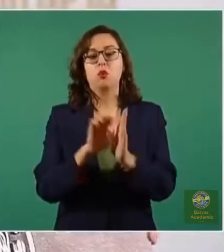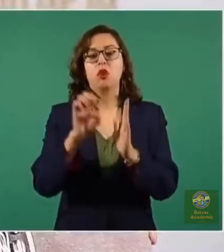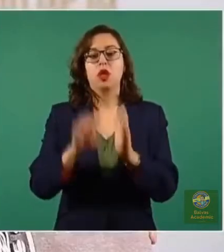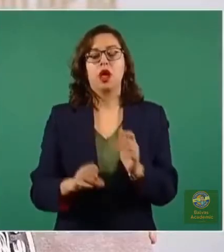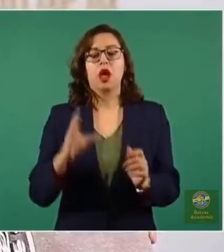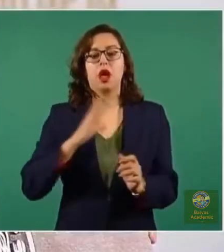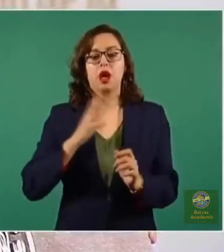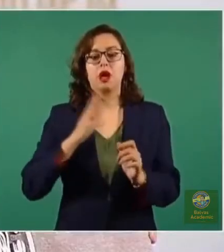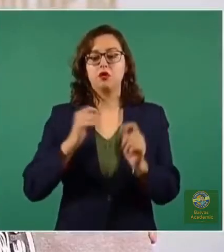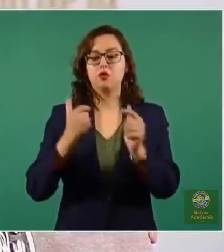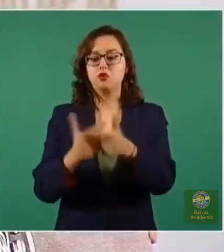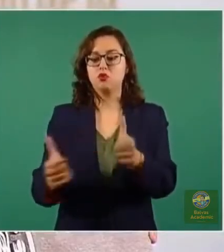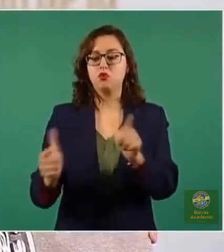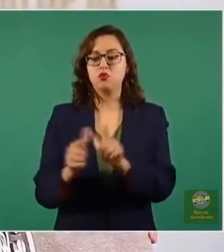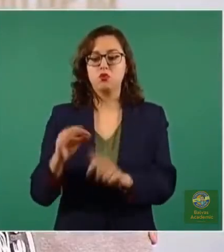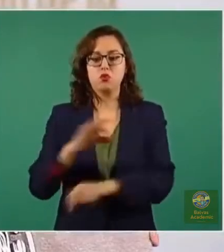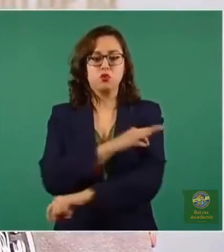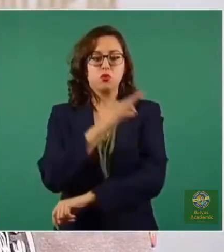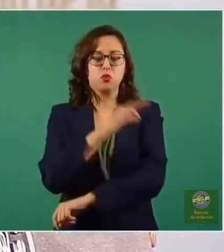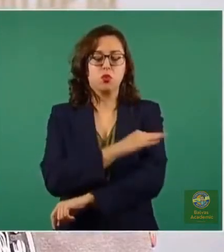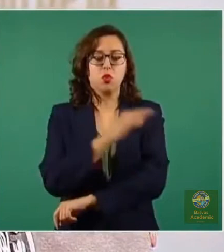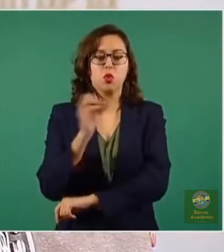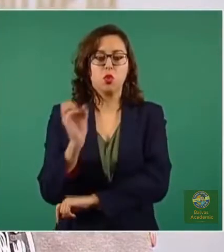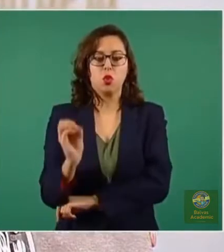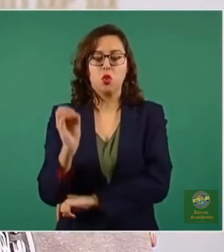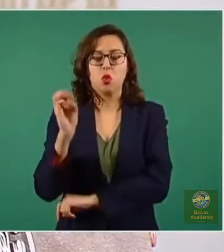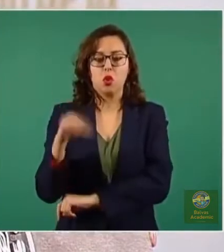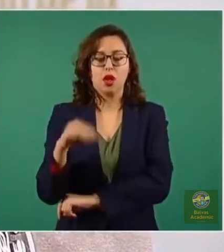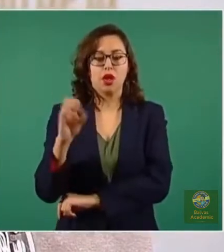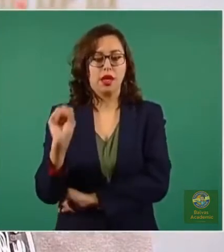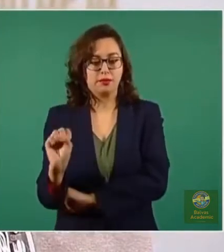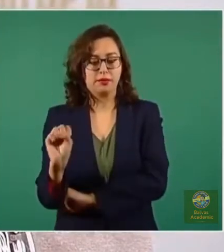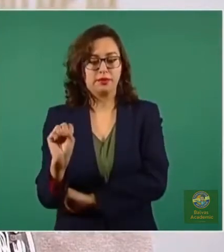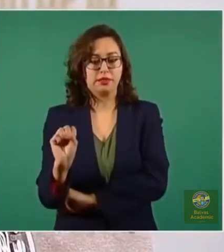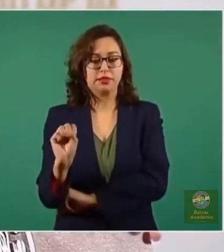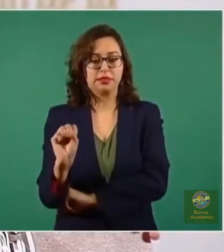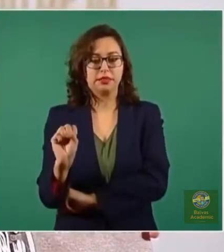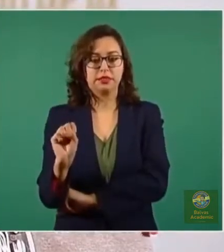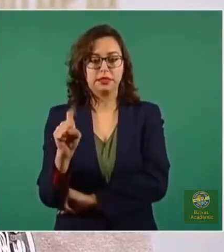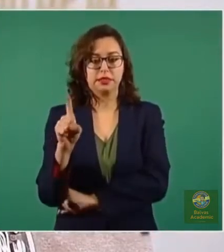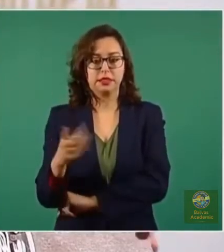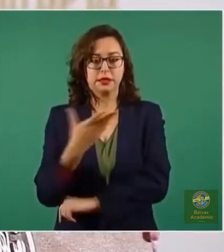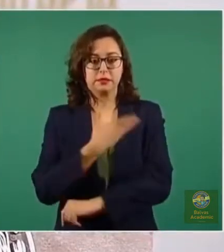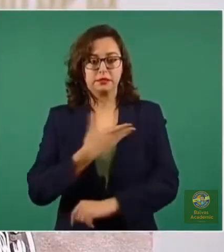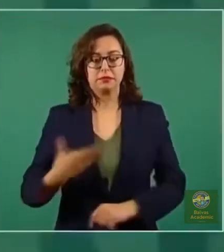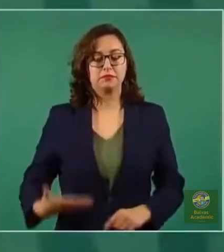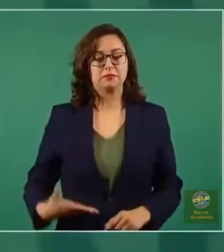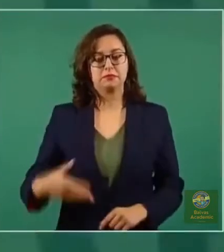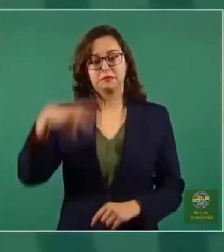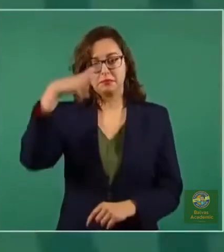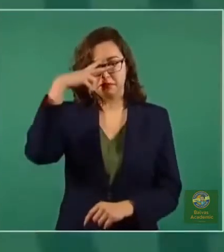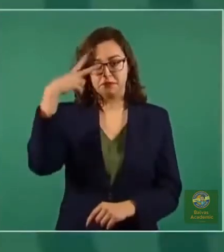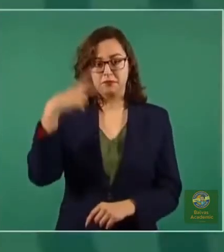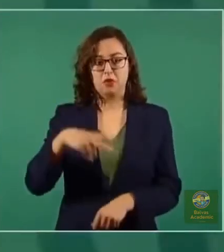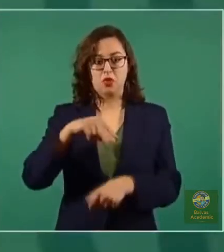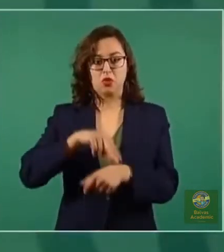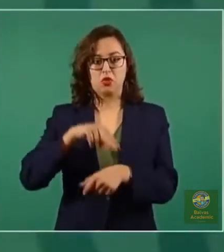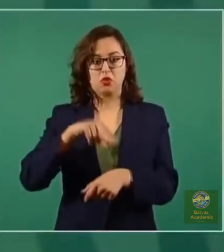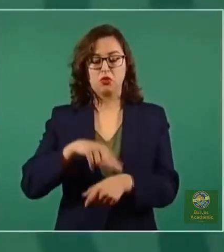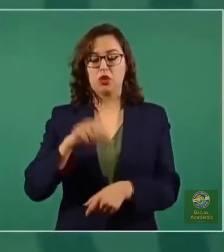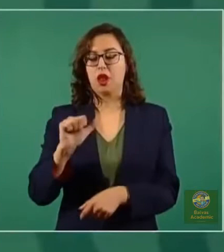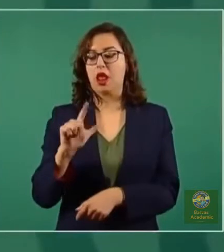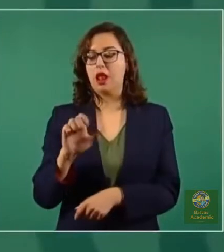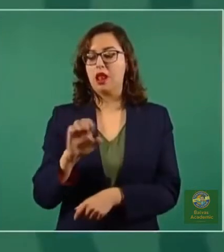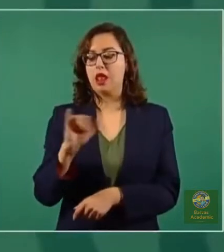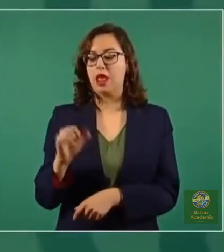Estratégico de Inmunizaciones de la Organización Mundial de la Salud, por cierto, presidido por un mexicano, el doctor Alejandro Cravioto,